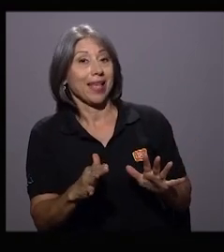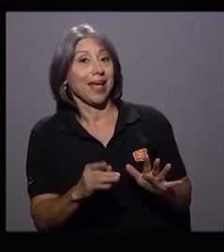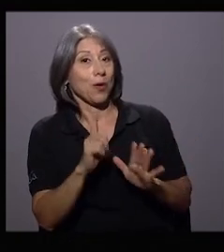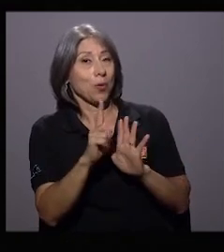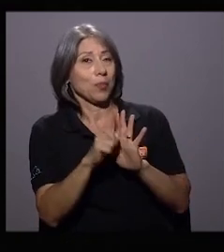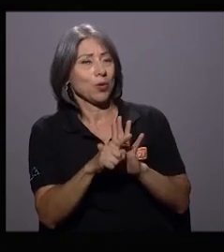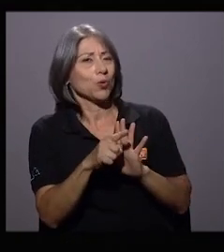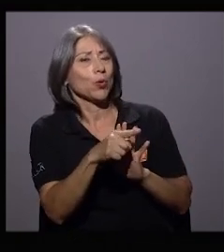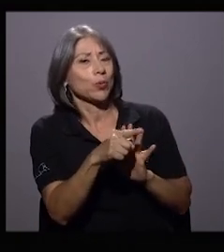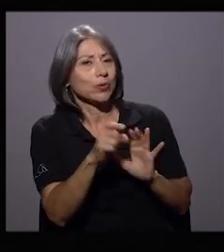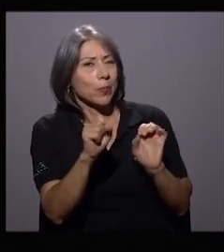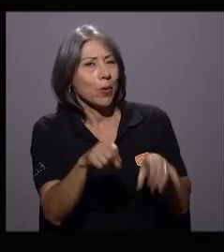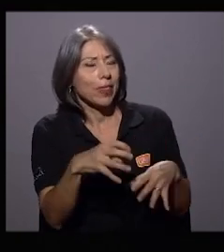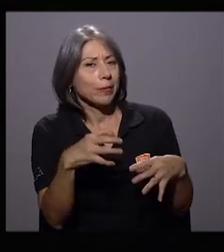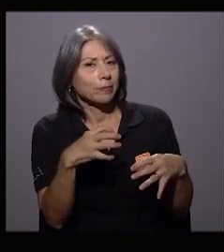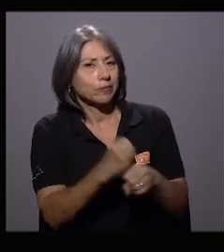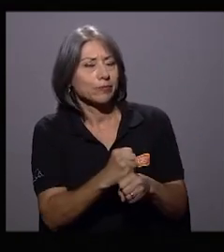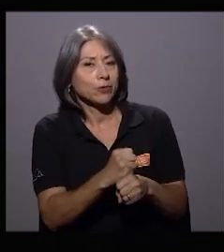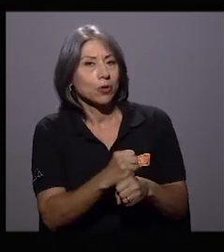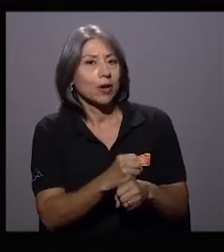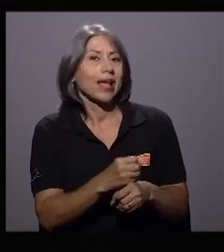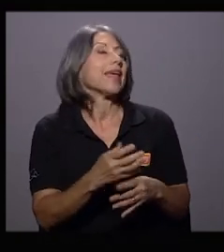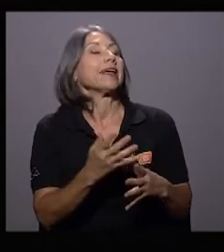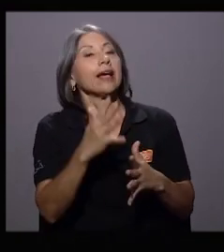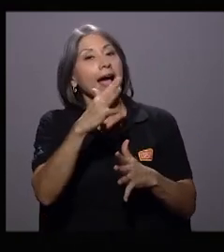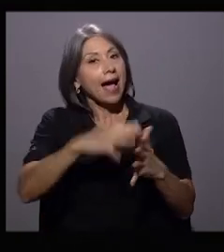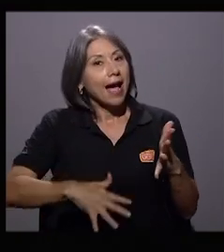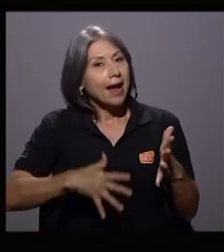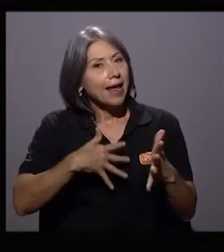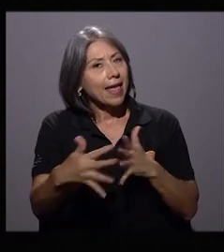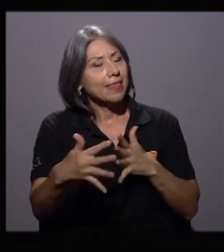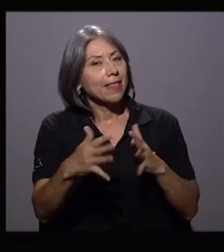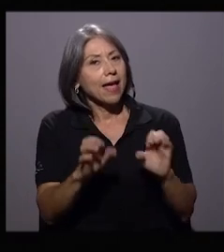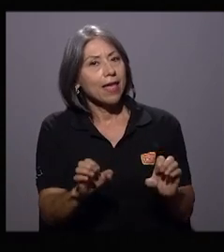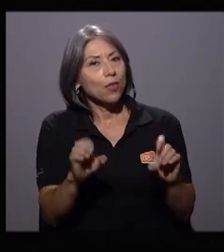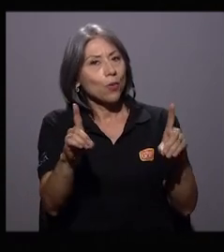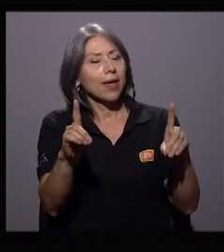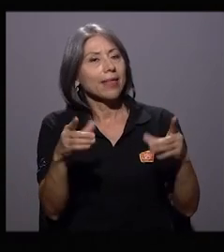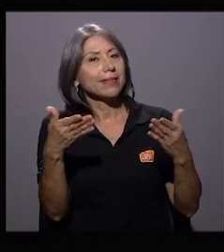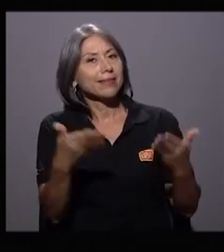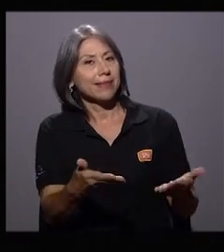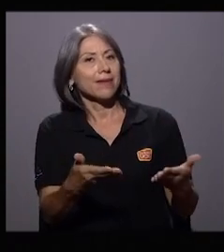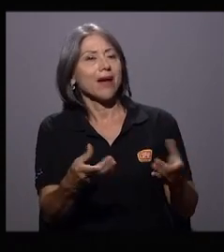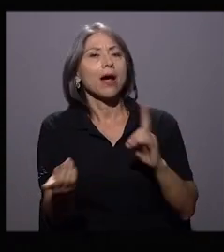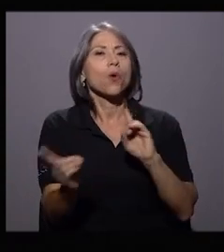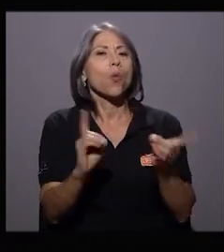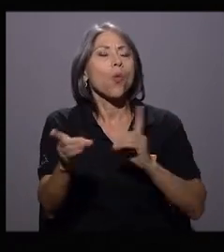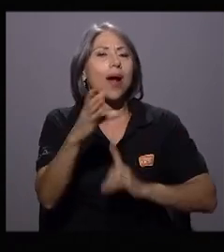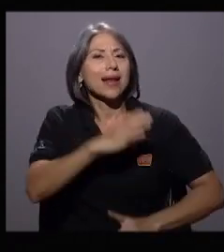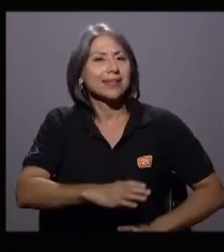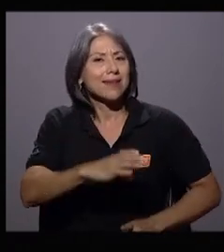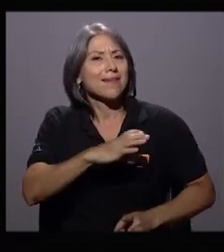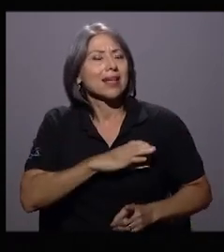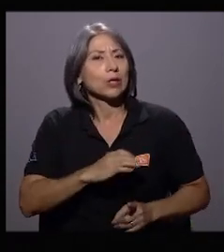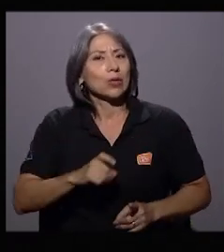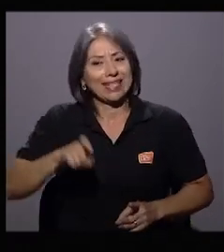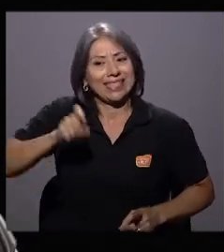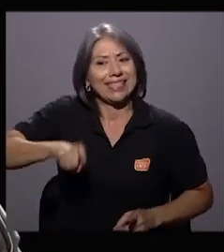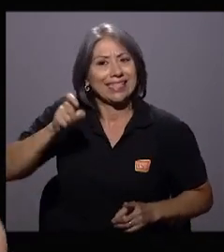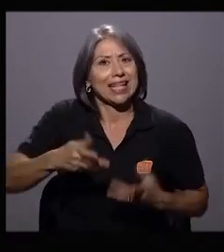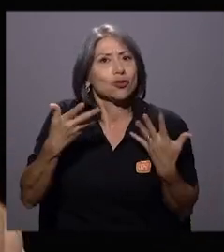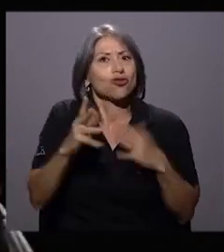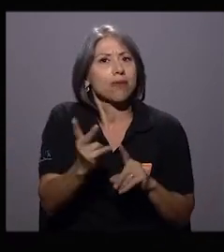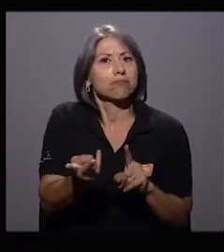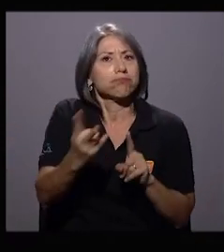¿Cuál sería en la agenda educativa el factor que urge implementar y que no está